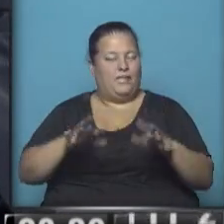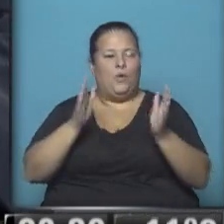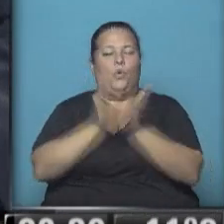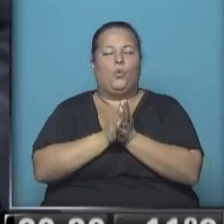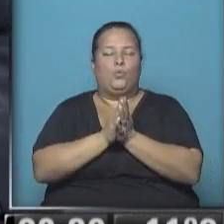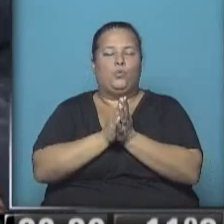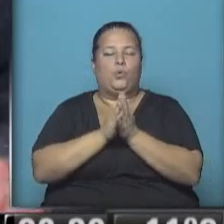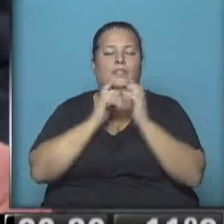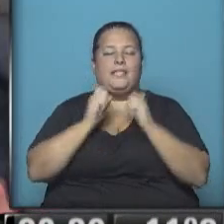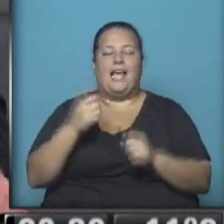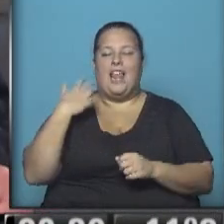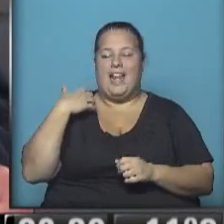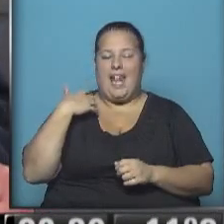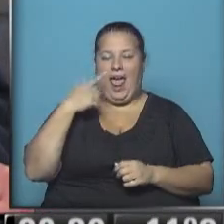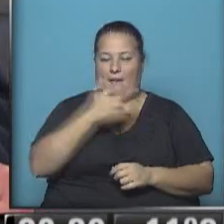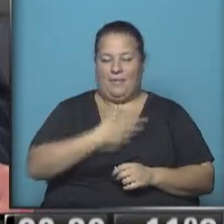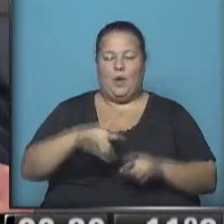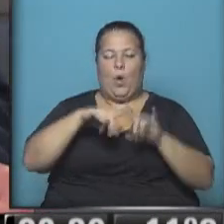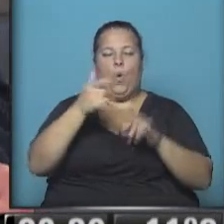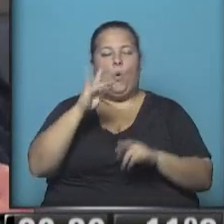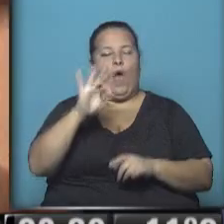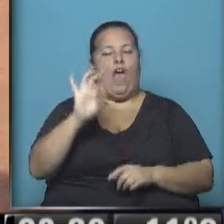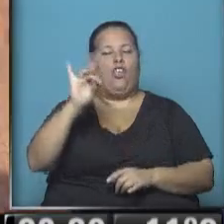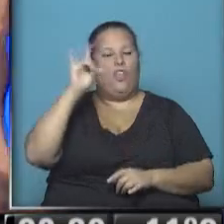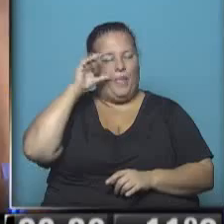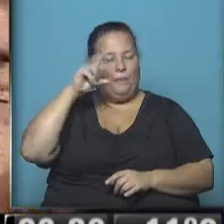estuvo acompañado por el secretario general de la presidencia, por Guado de Pedro.